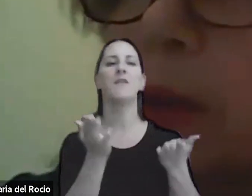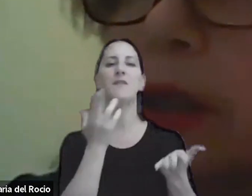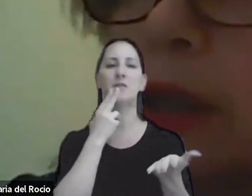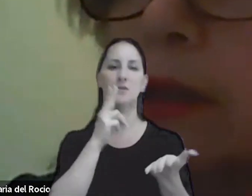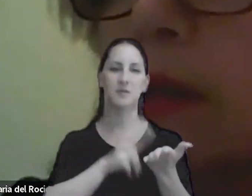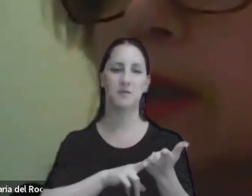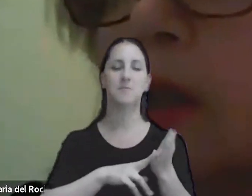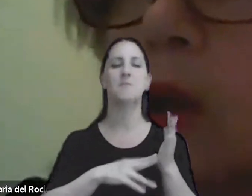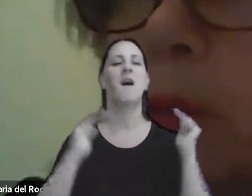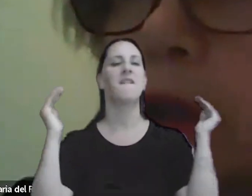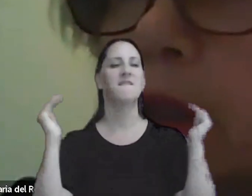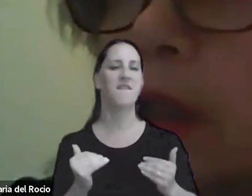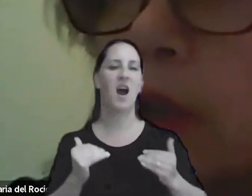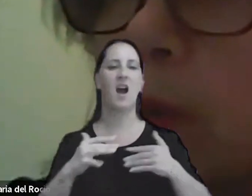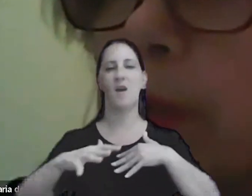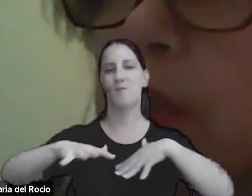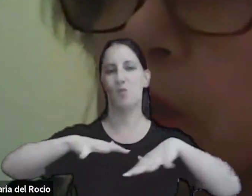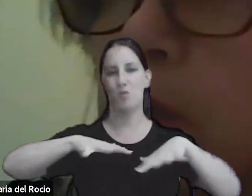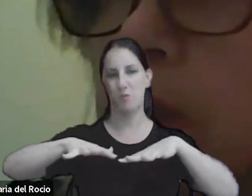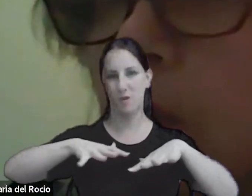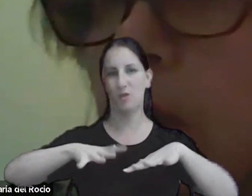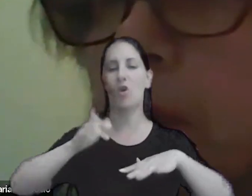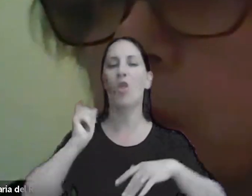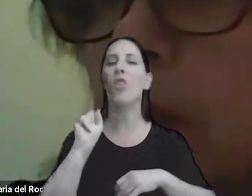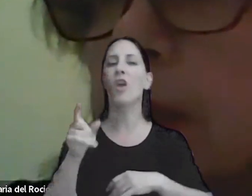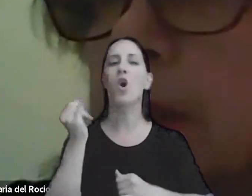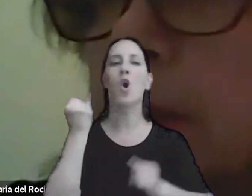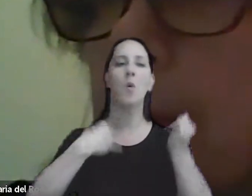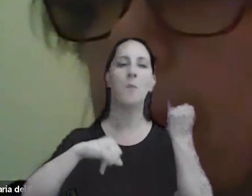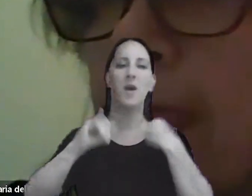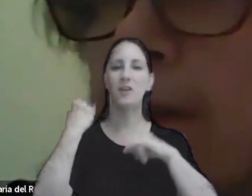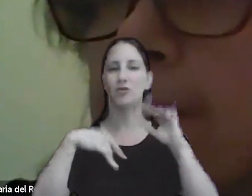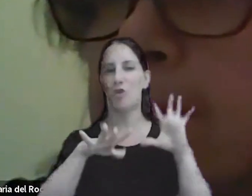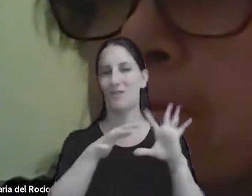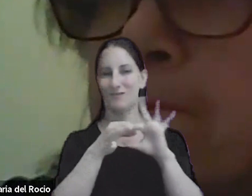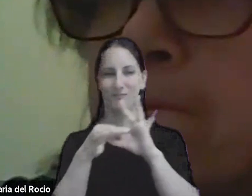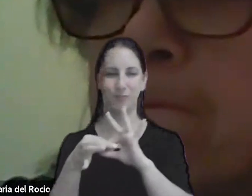de rentabilidad obtenida en las operaciones con las vinculadas